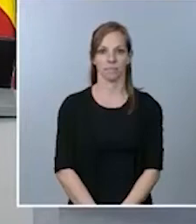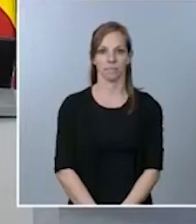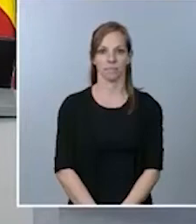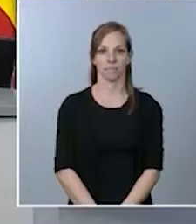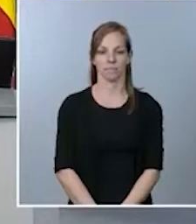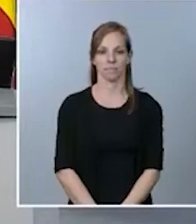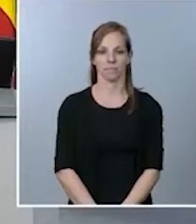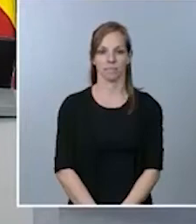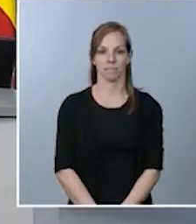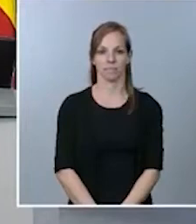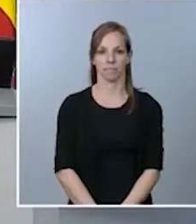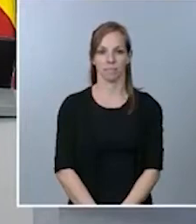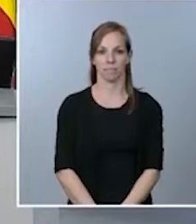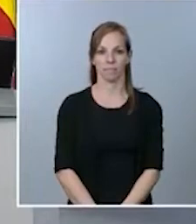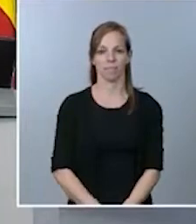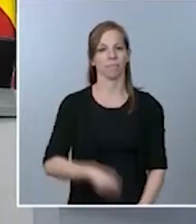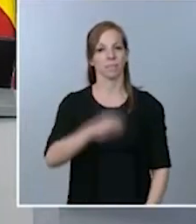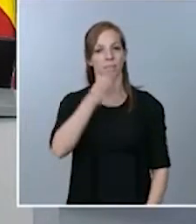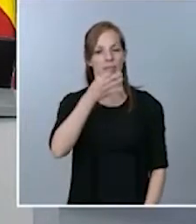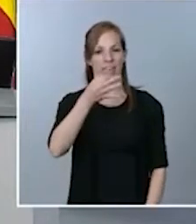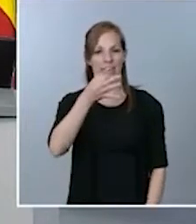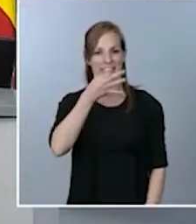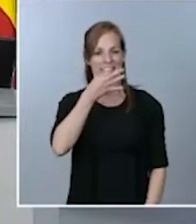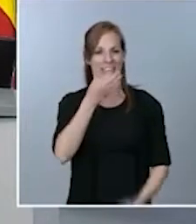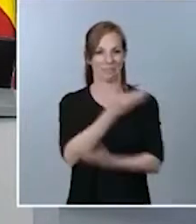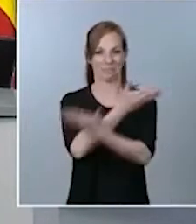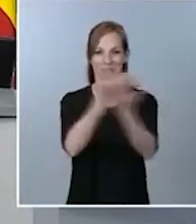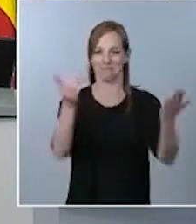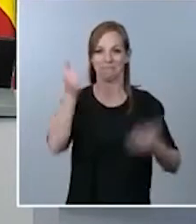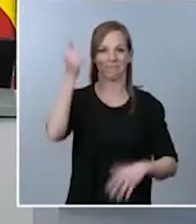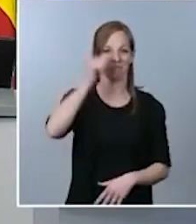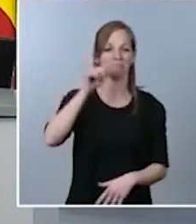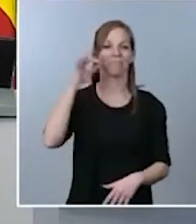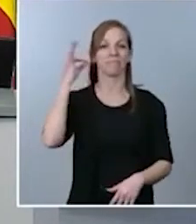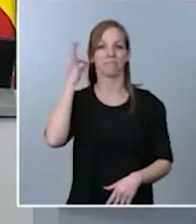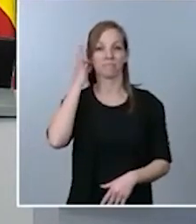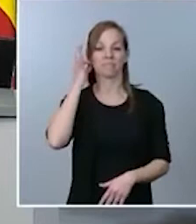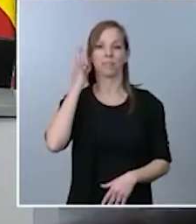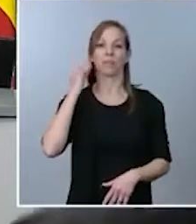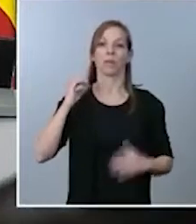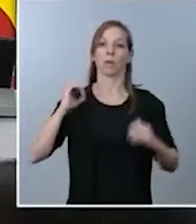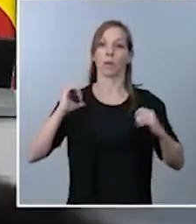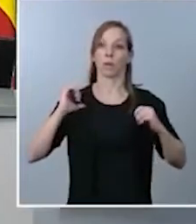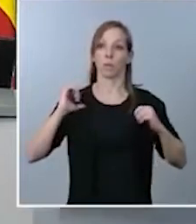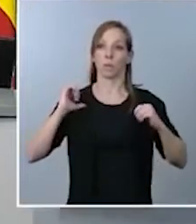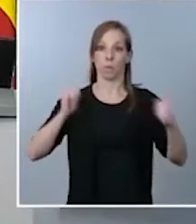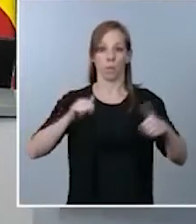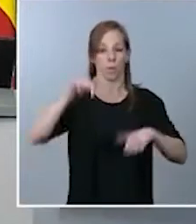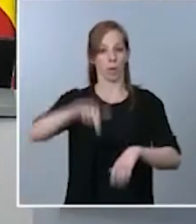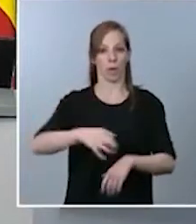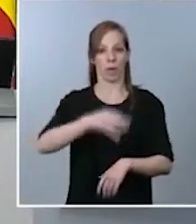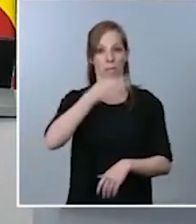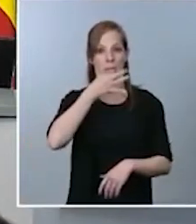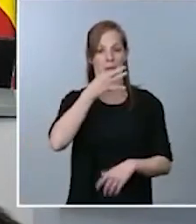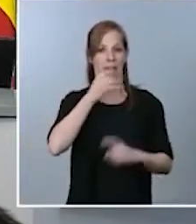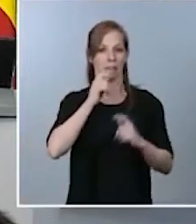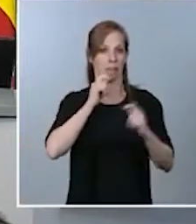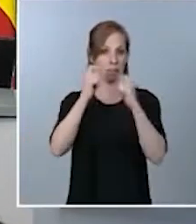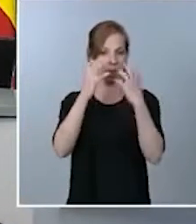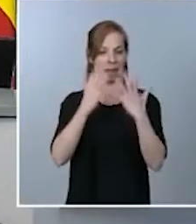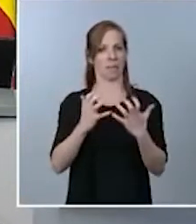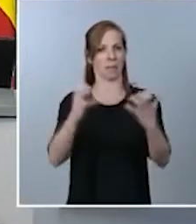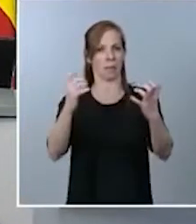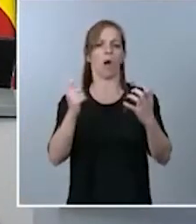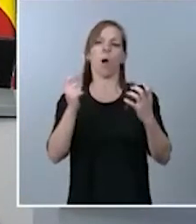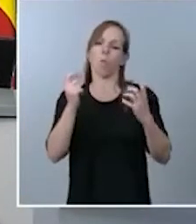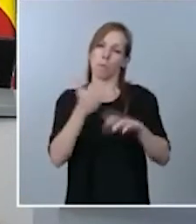Buenas tardes a todos y a todas. Hemos comenzado en esta tarde la rueda de prensa con un poco más de demora